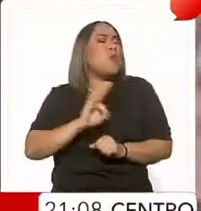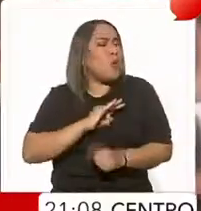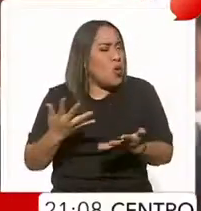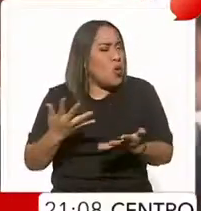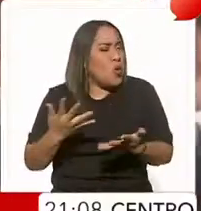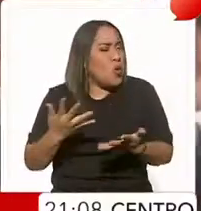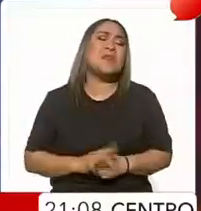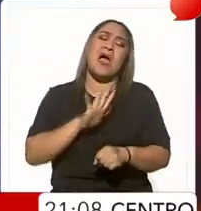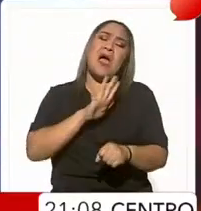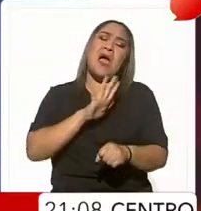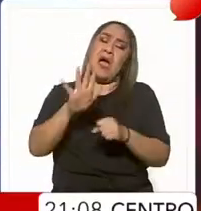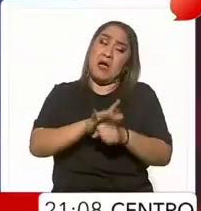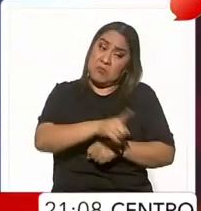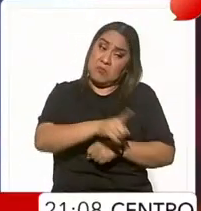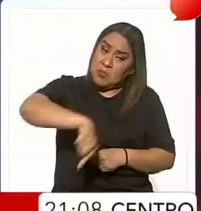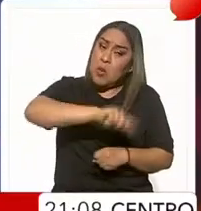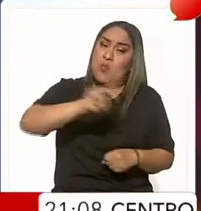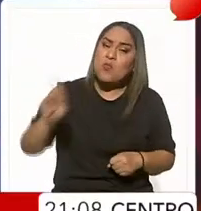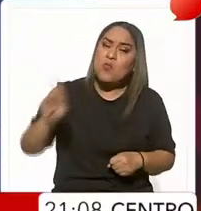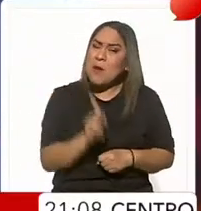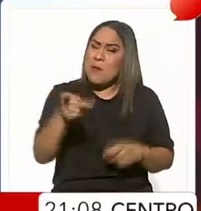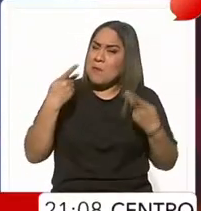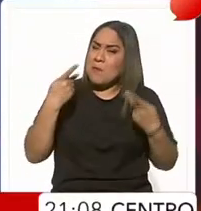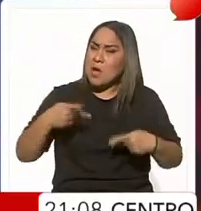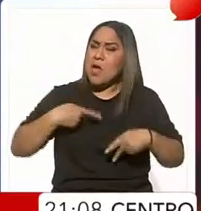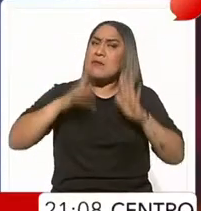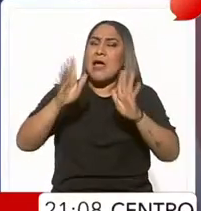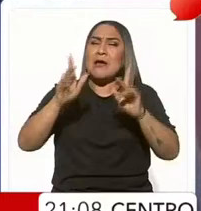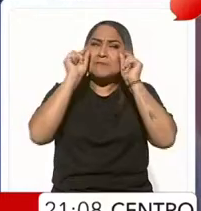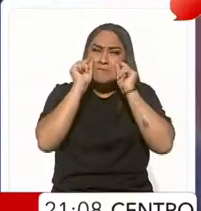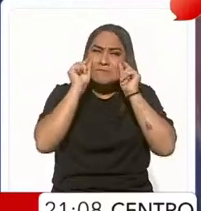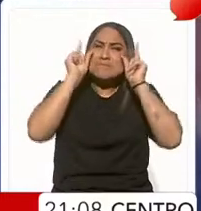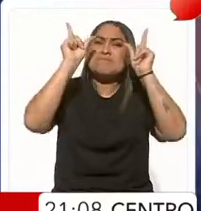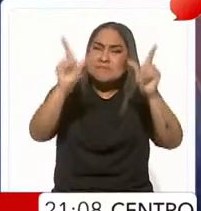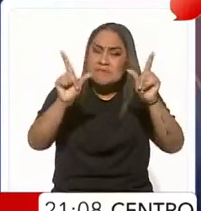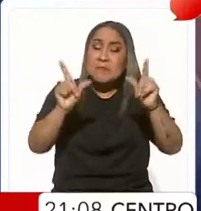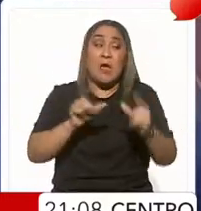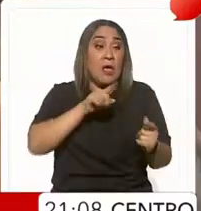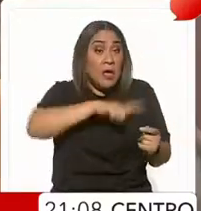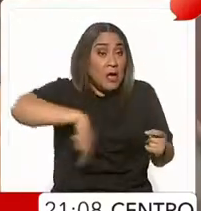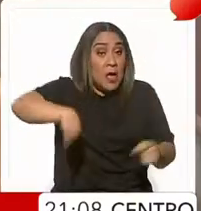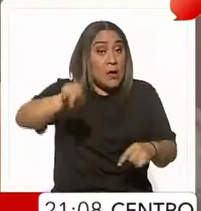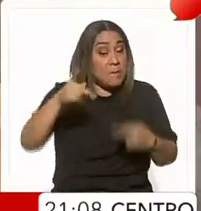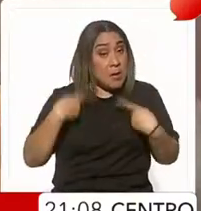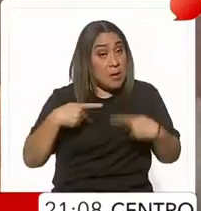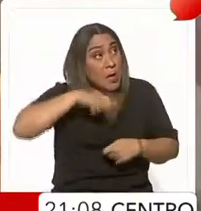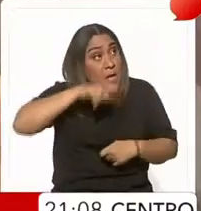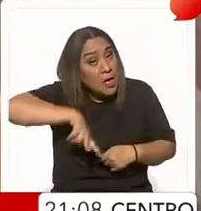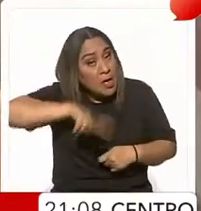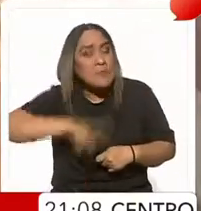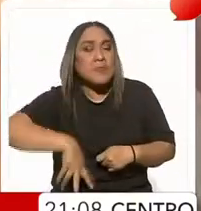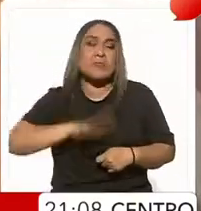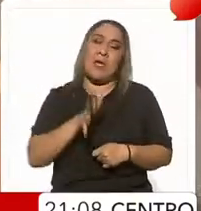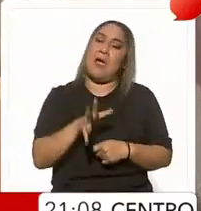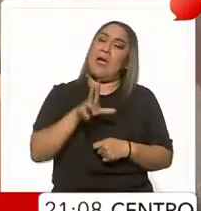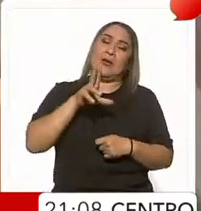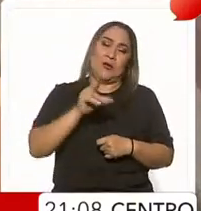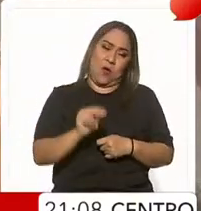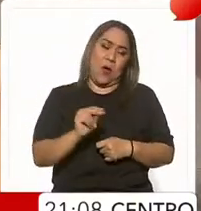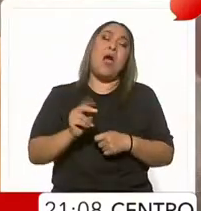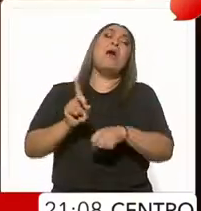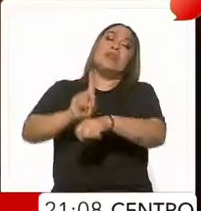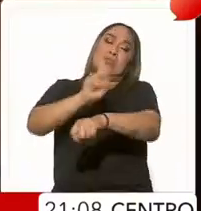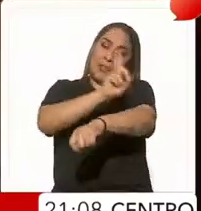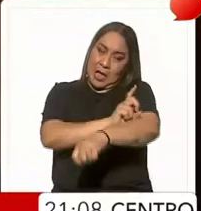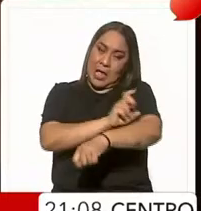despertó, aseveró López Obrador, que ya no se deja engañar. Atrás, dijo, quedaron los